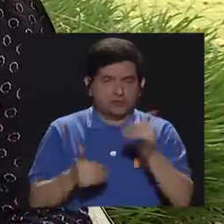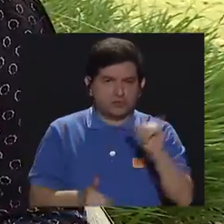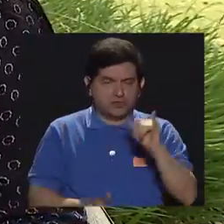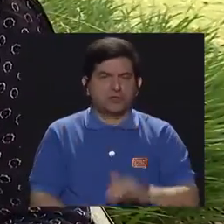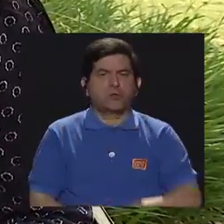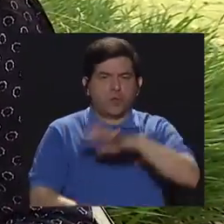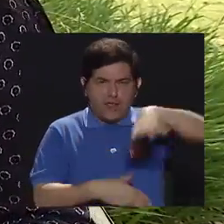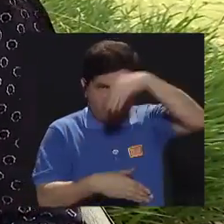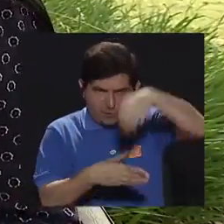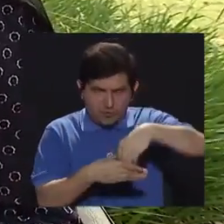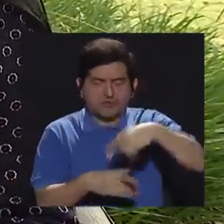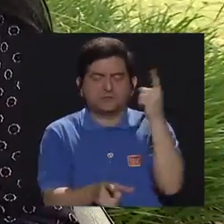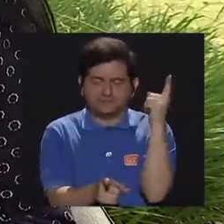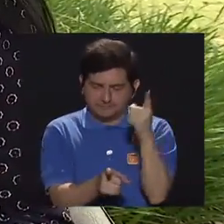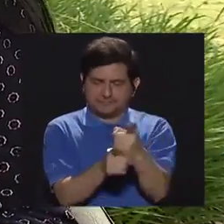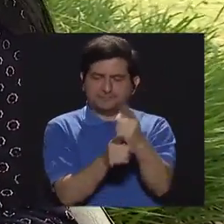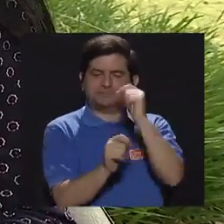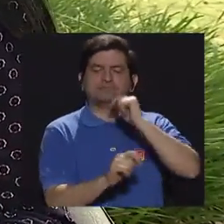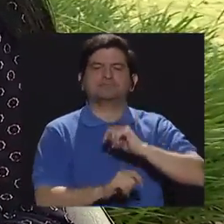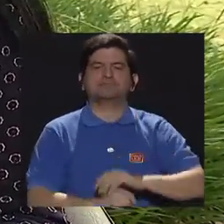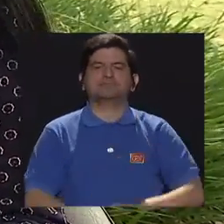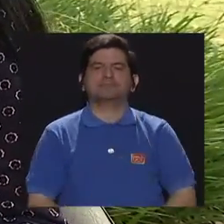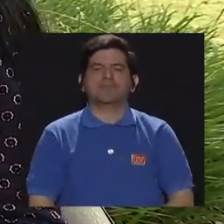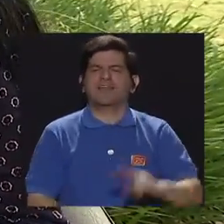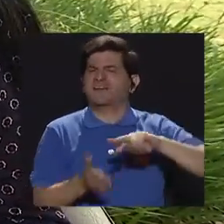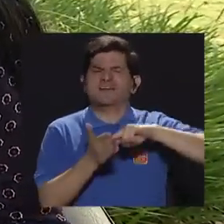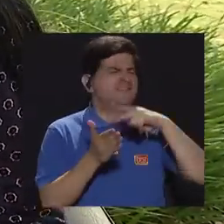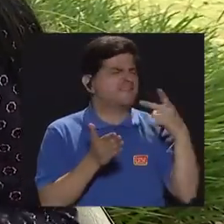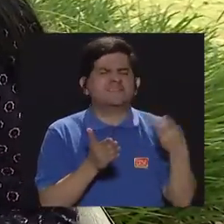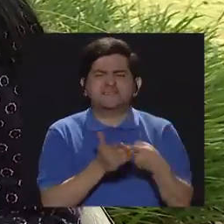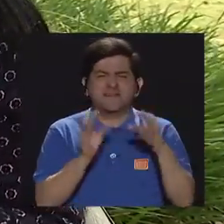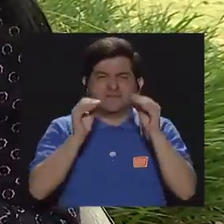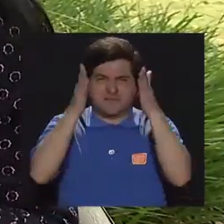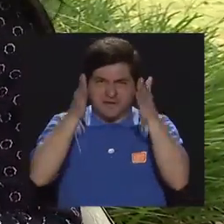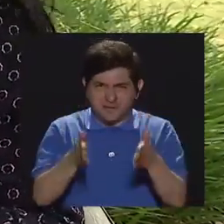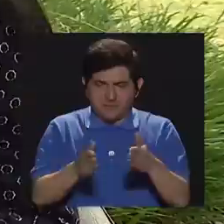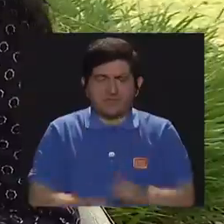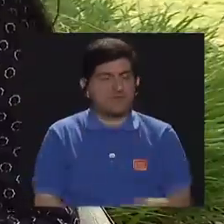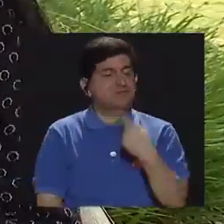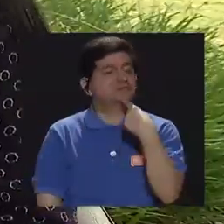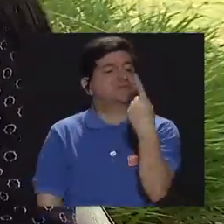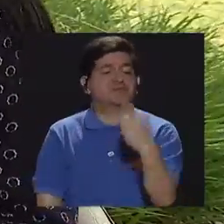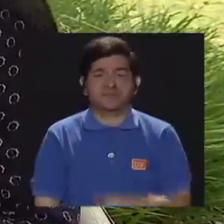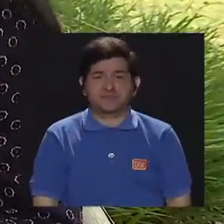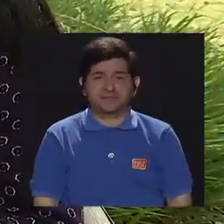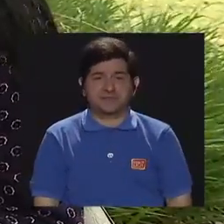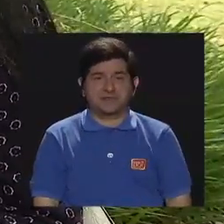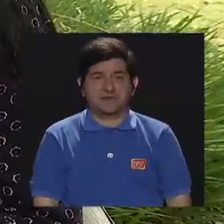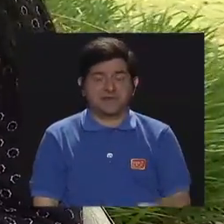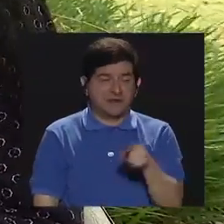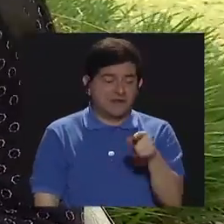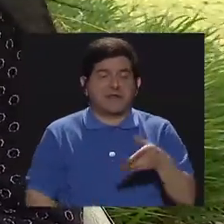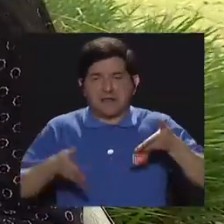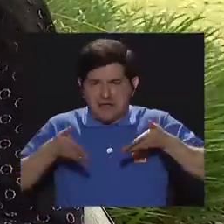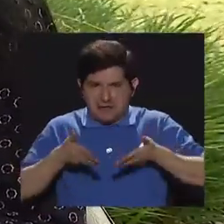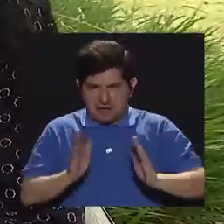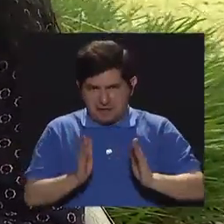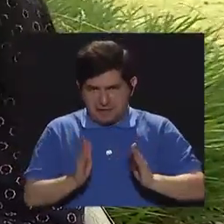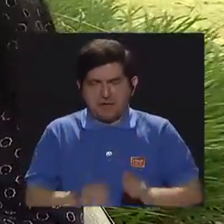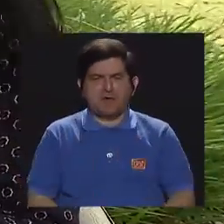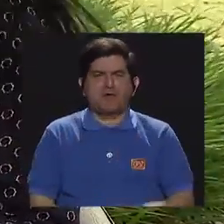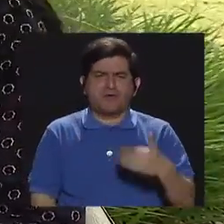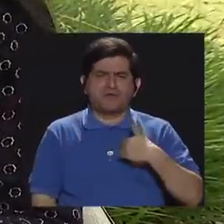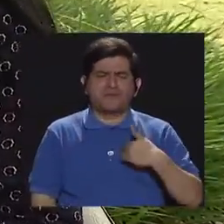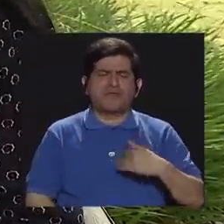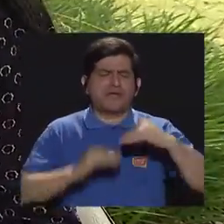ver con su contexto. Exactamente. Ok, ¿y qué significa cuando la maestra o el maestro nos dice que nuestro hijo o hija